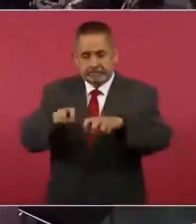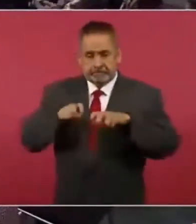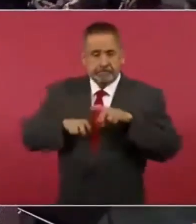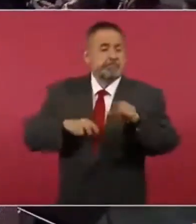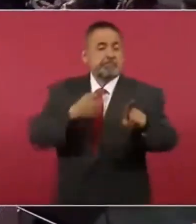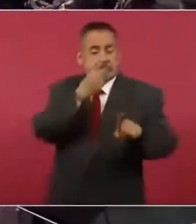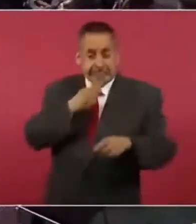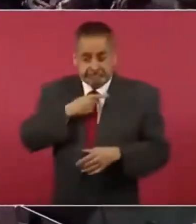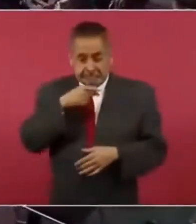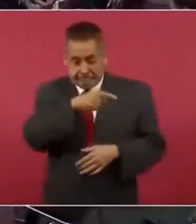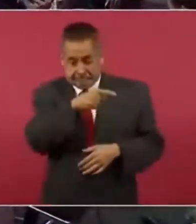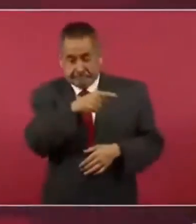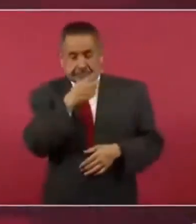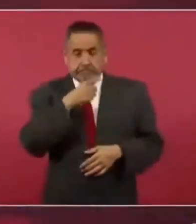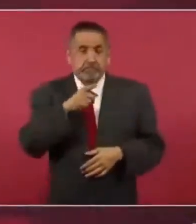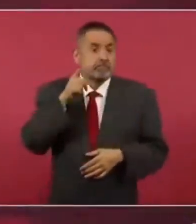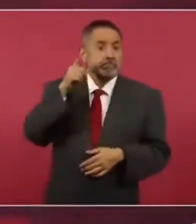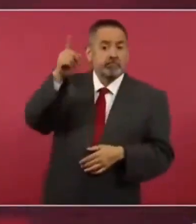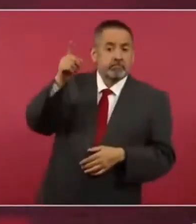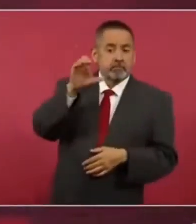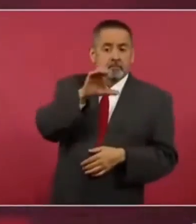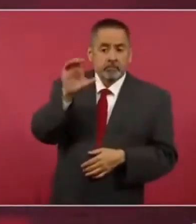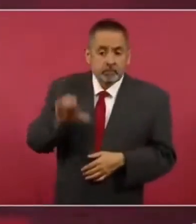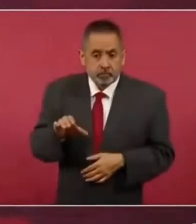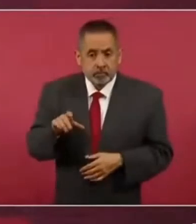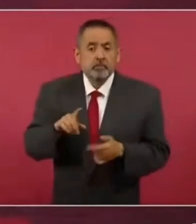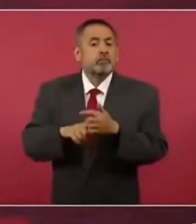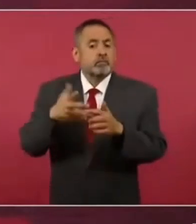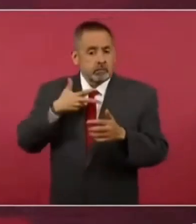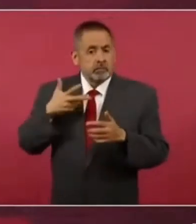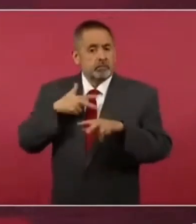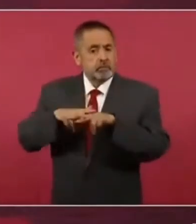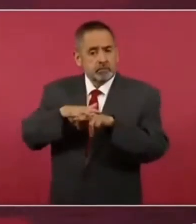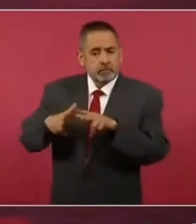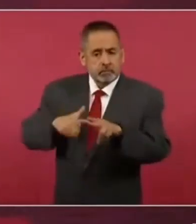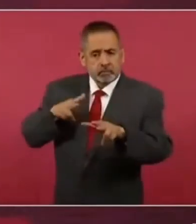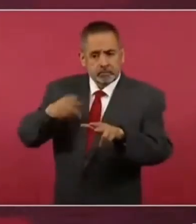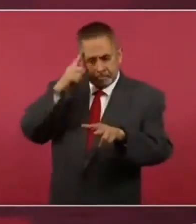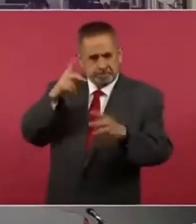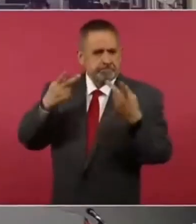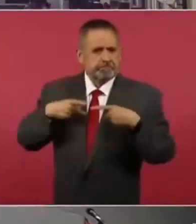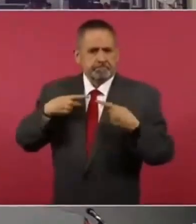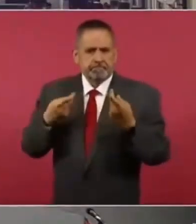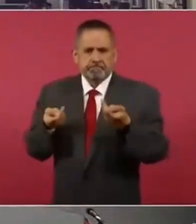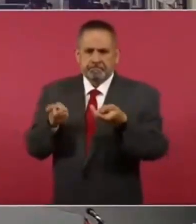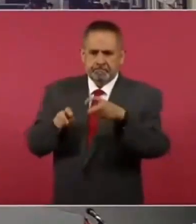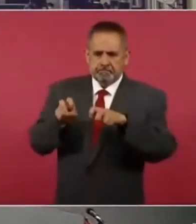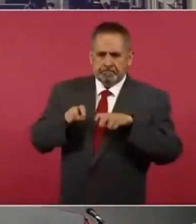comentaron, manejan trenes de pasajeros. Esta empresa